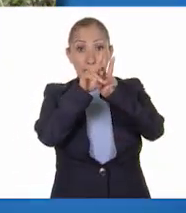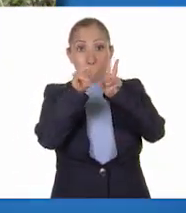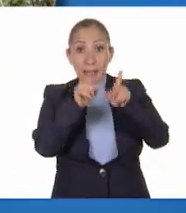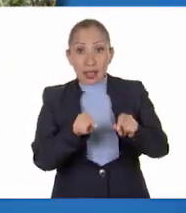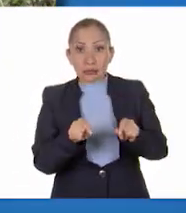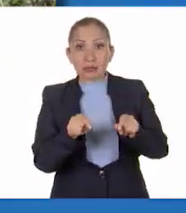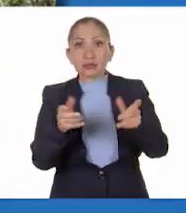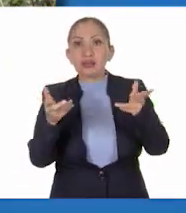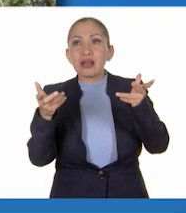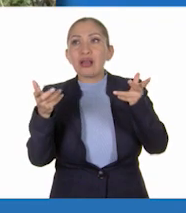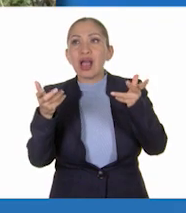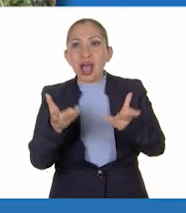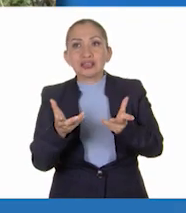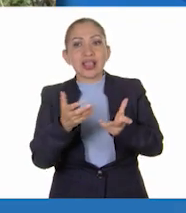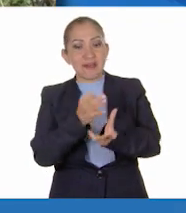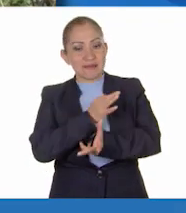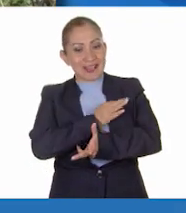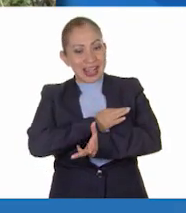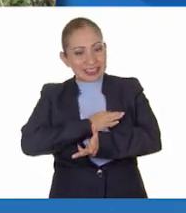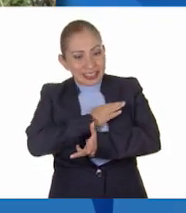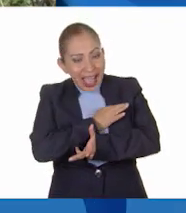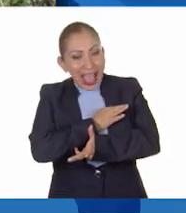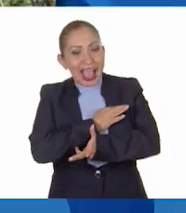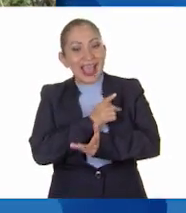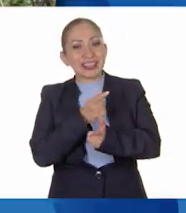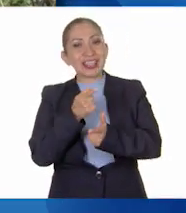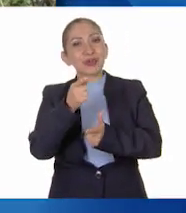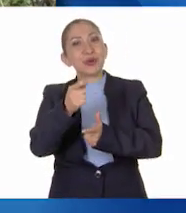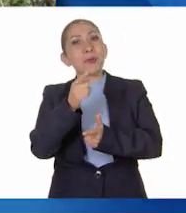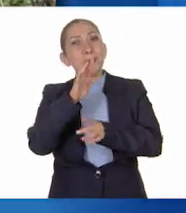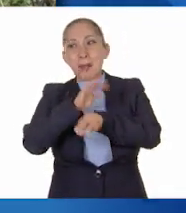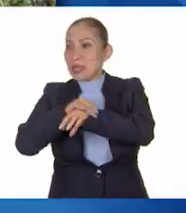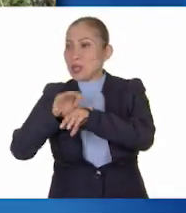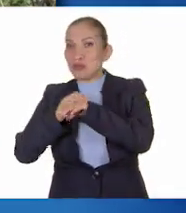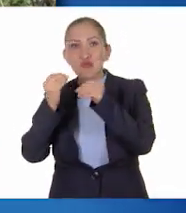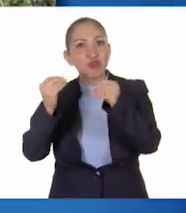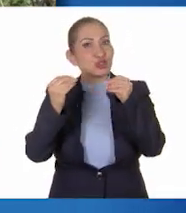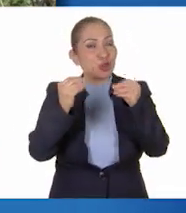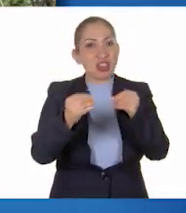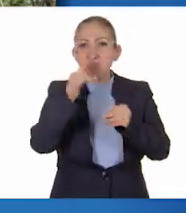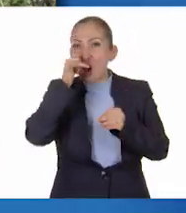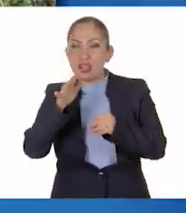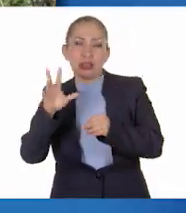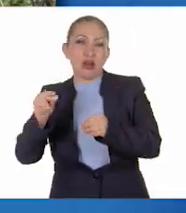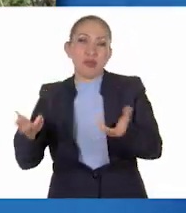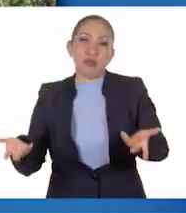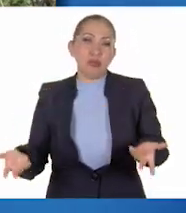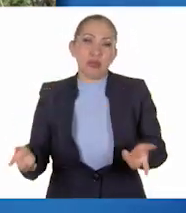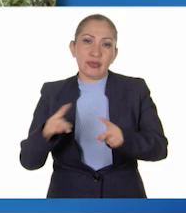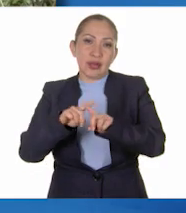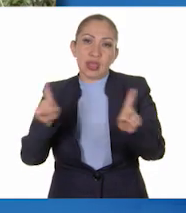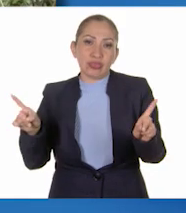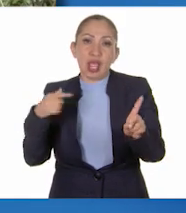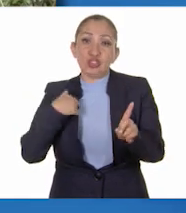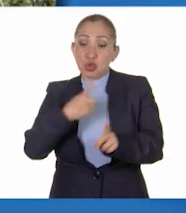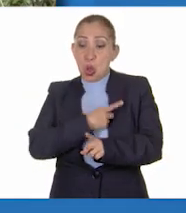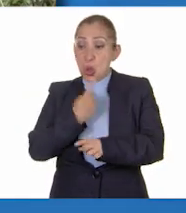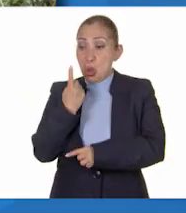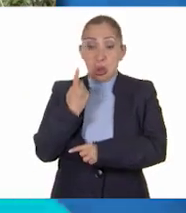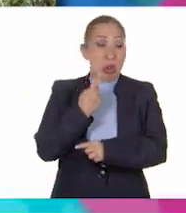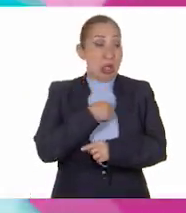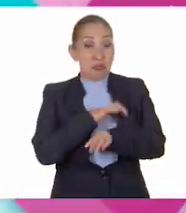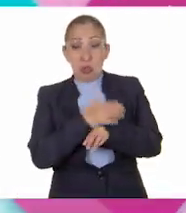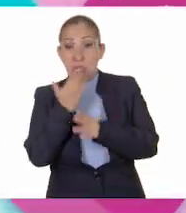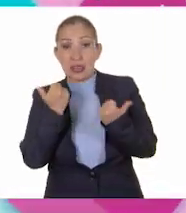genera felicidad y hace que tengas muchos amigos y la violencia no. Hace que te quedes solo sin